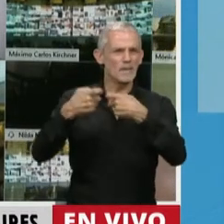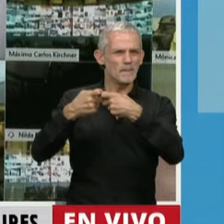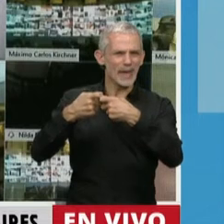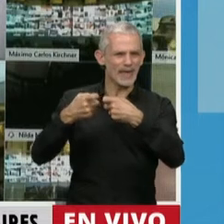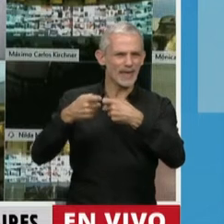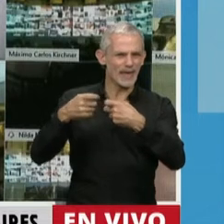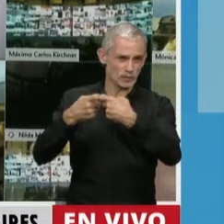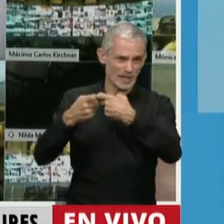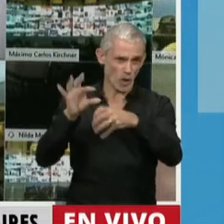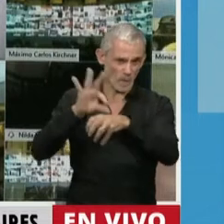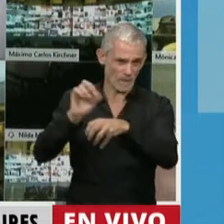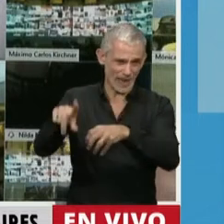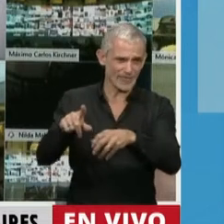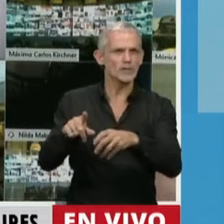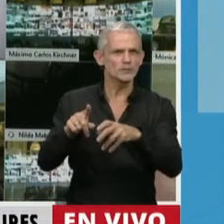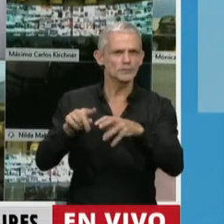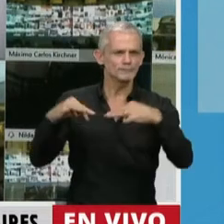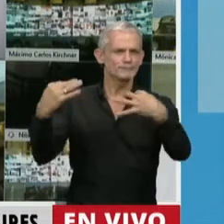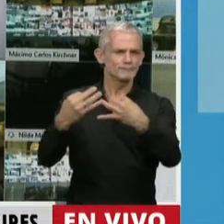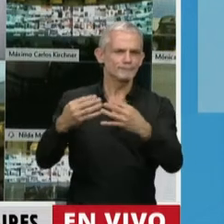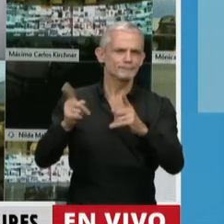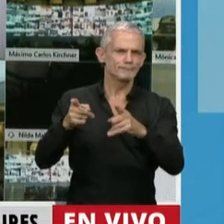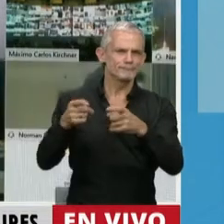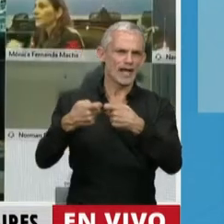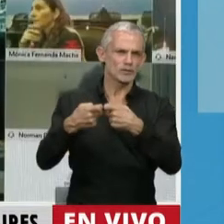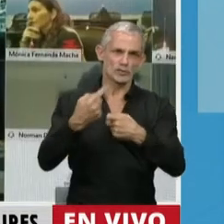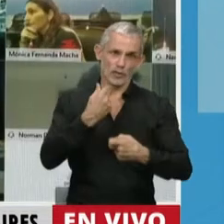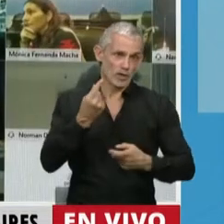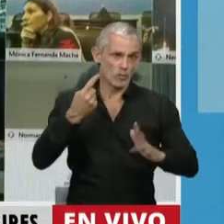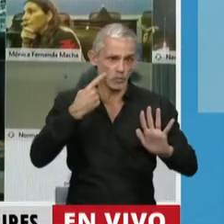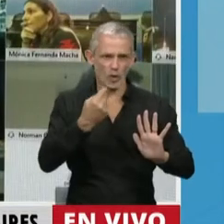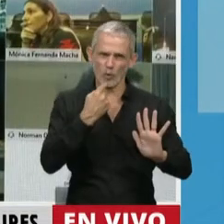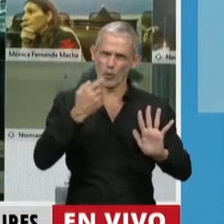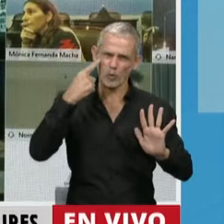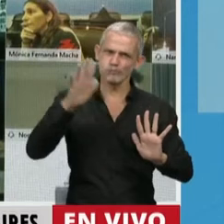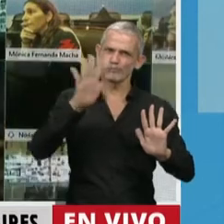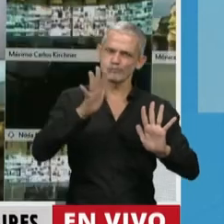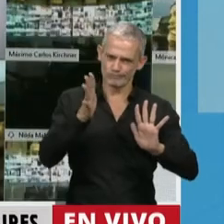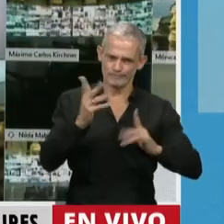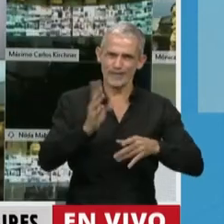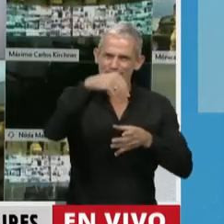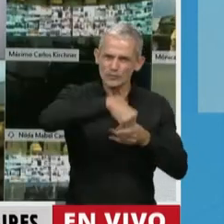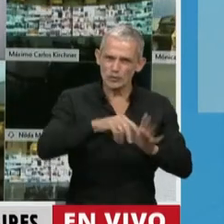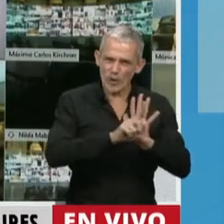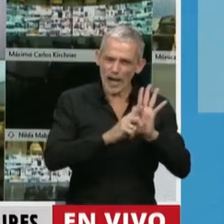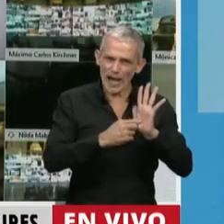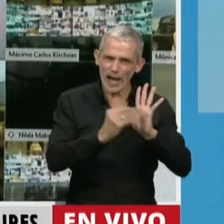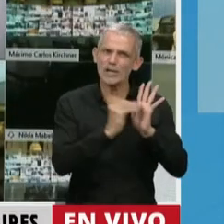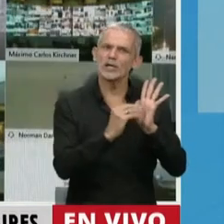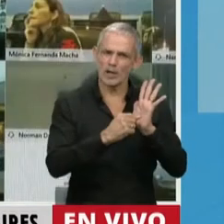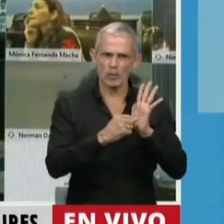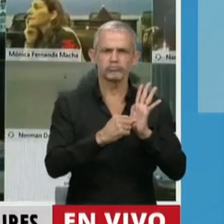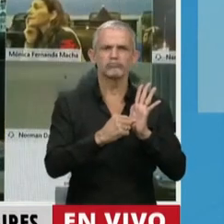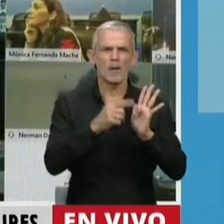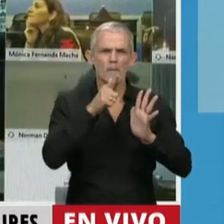agrupan a trabajadores de la salud. Y como justamente lo que se introduce aquí, en parte